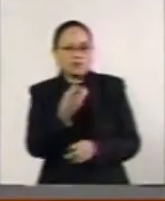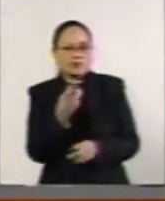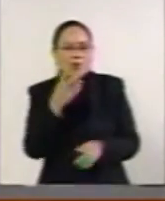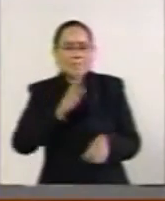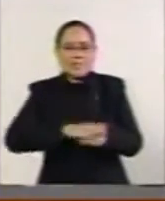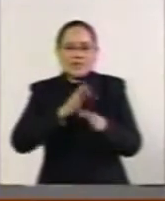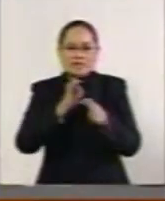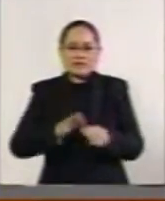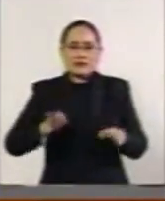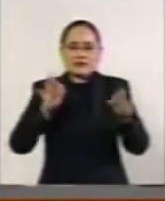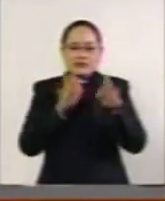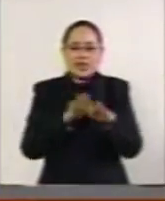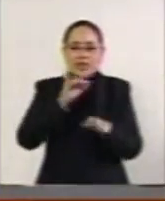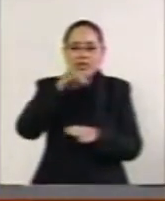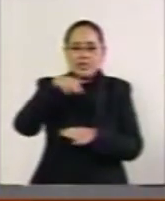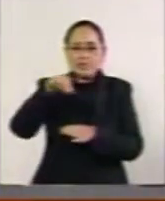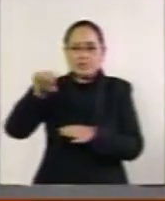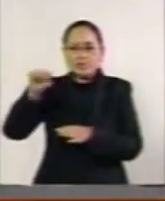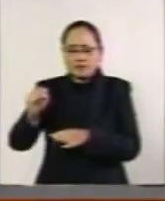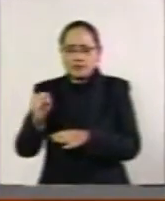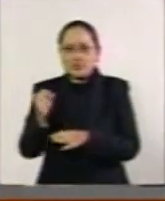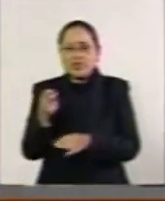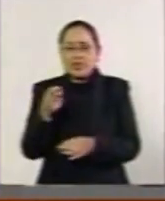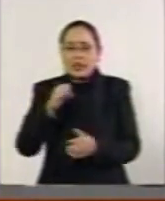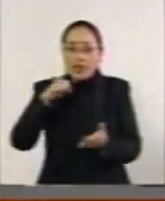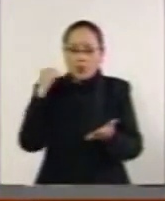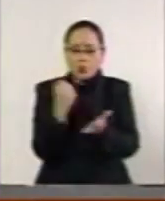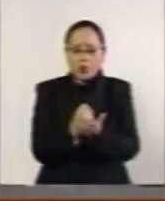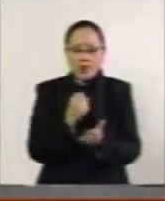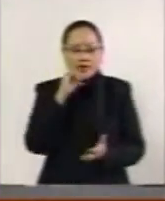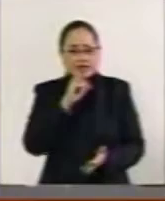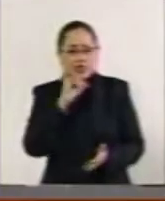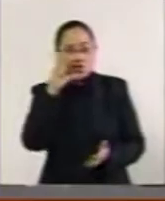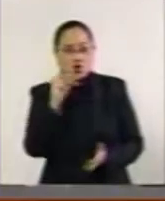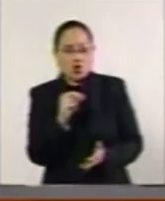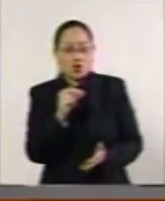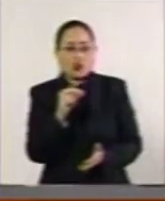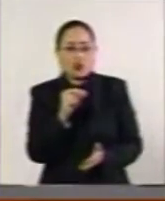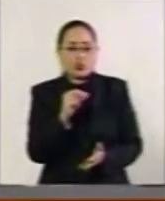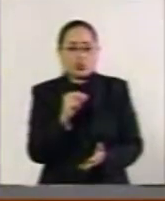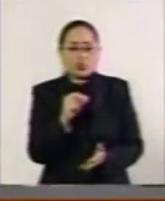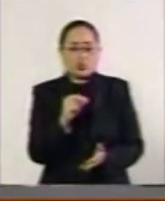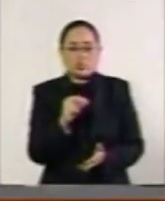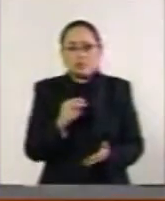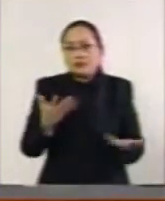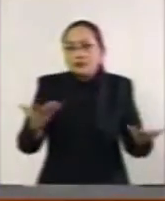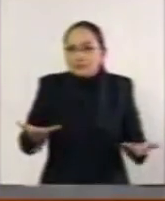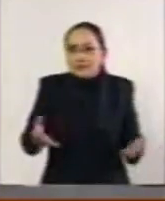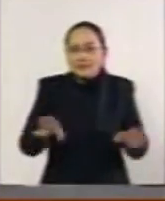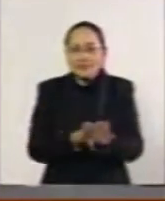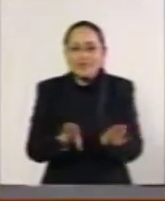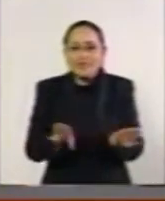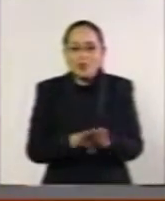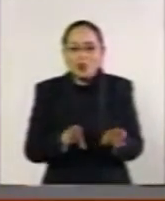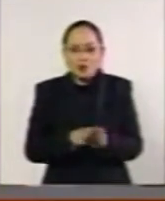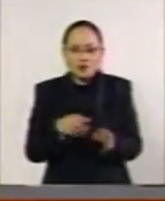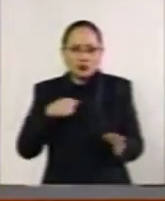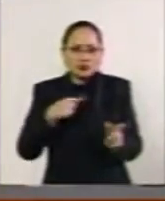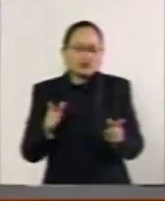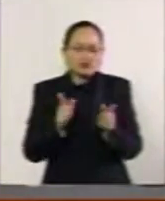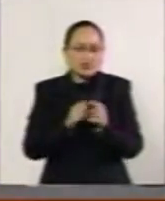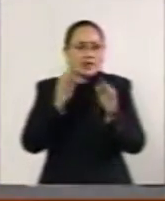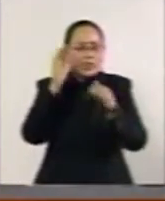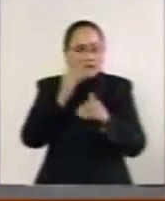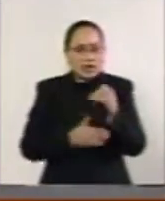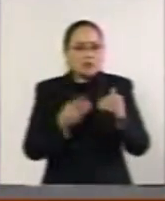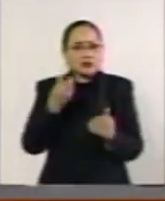del Instituto Mexicano del Seguro Social, si se aprueba este tratado o no. No es posible, y con esto termino, no